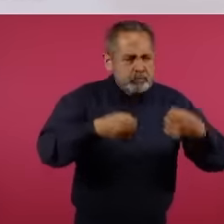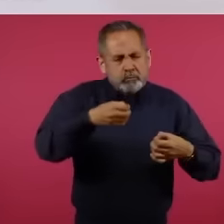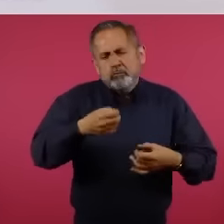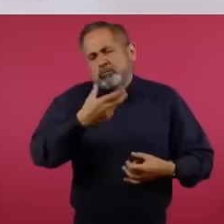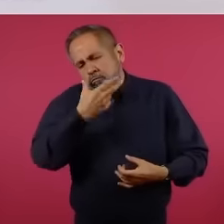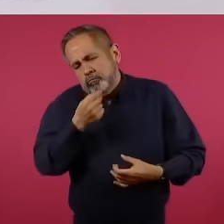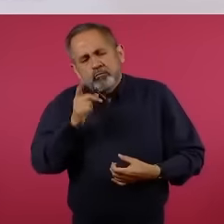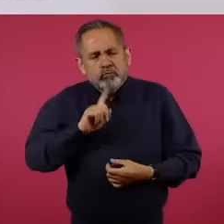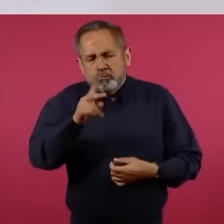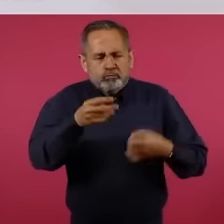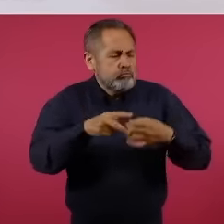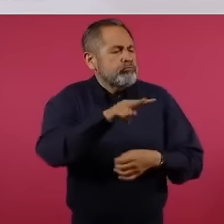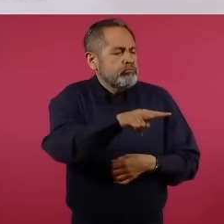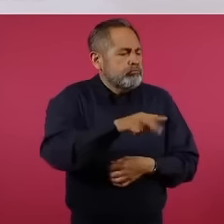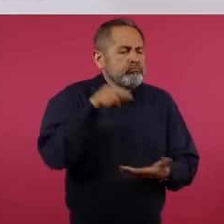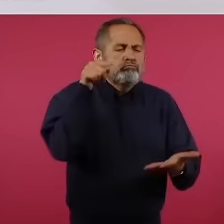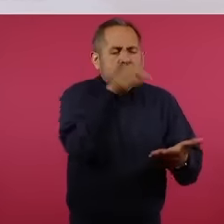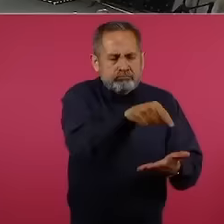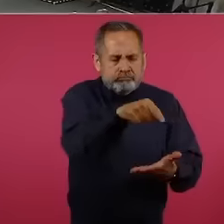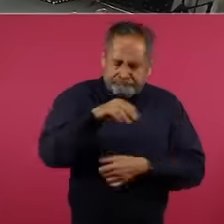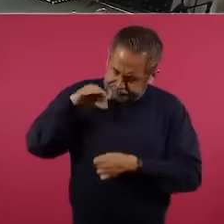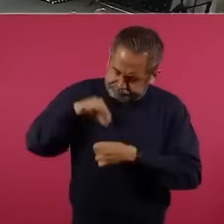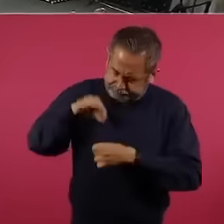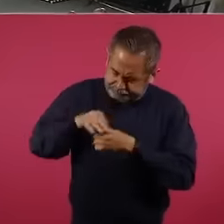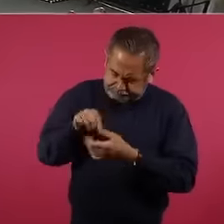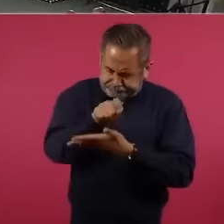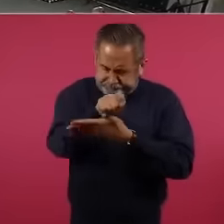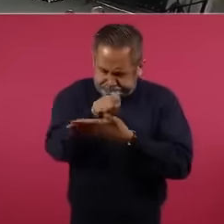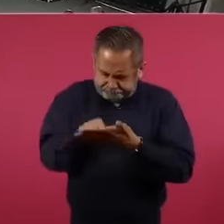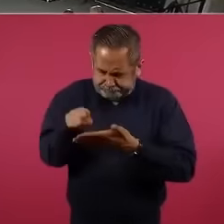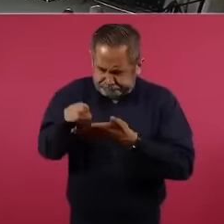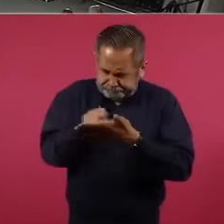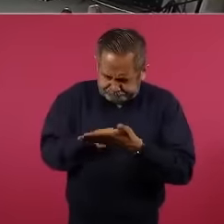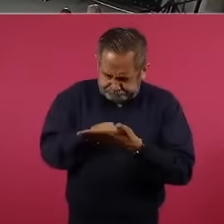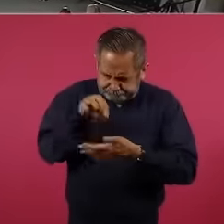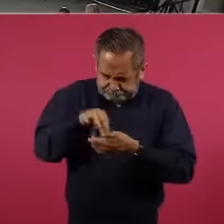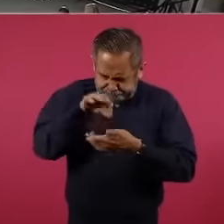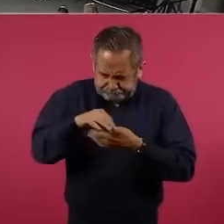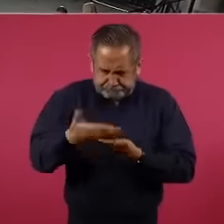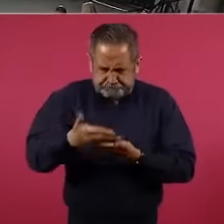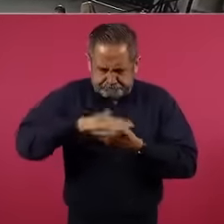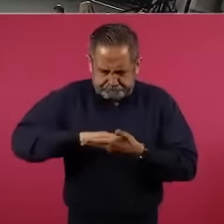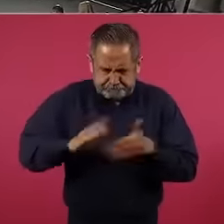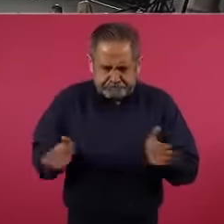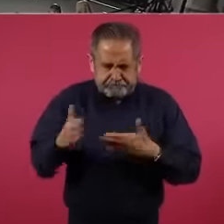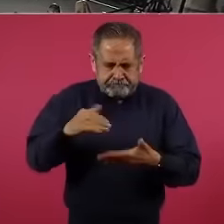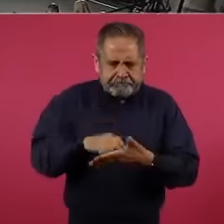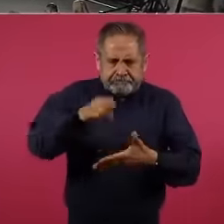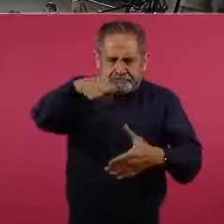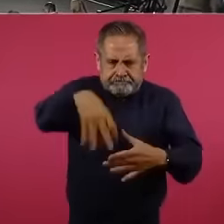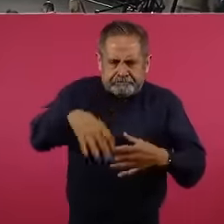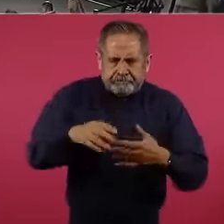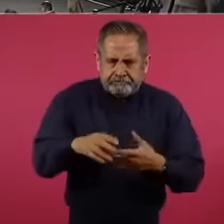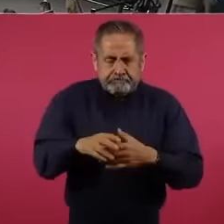porque van a votar todos los ciudadanos